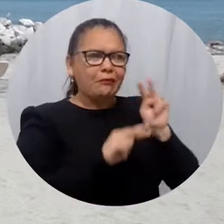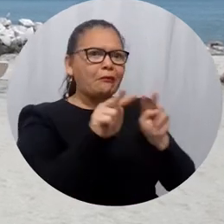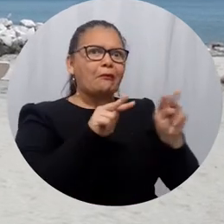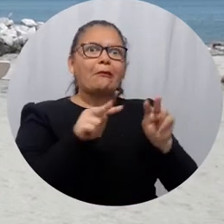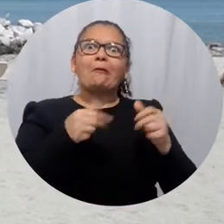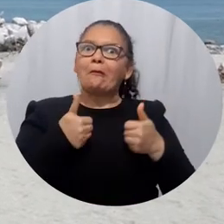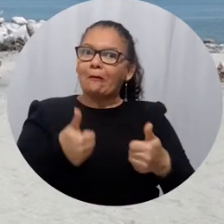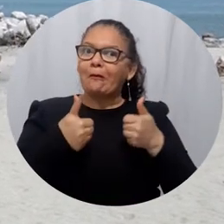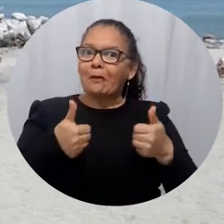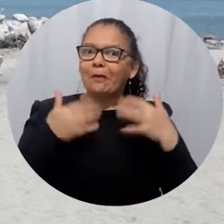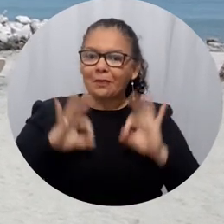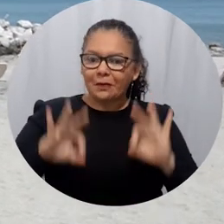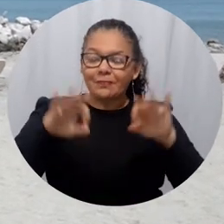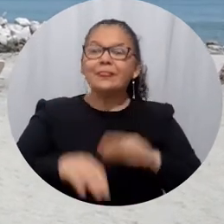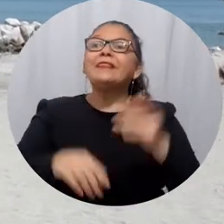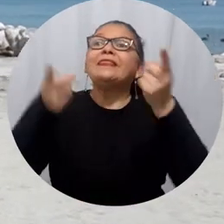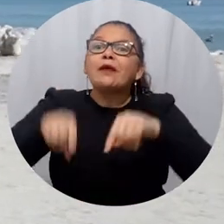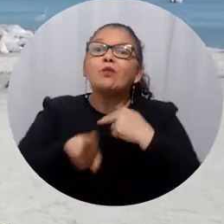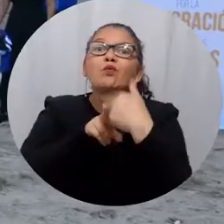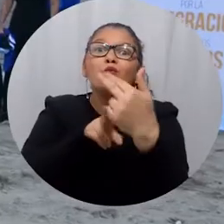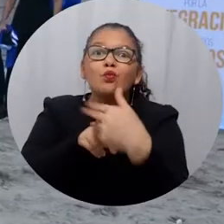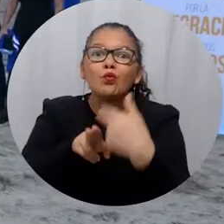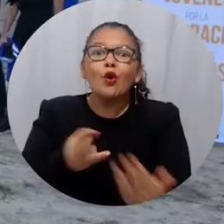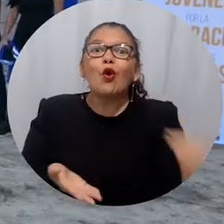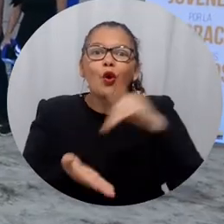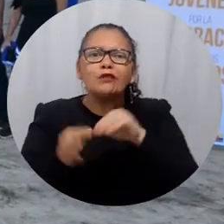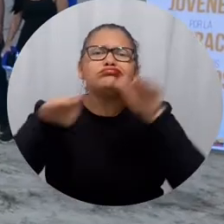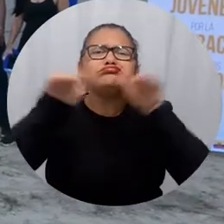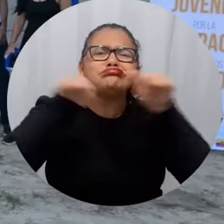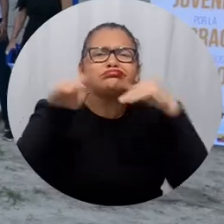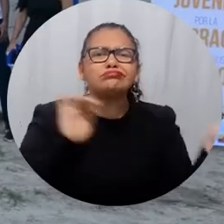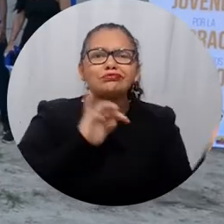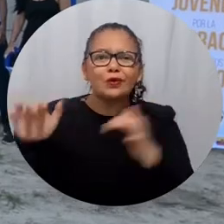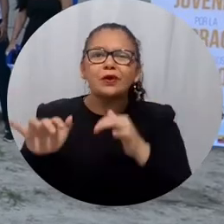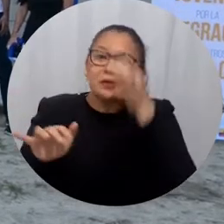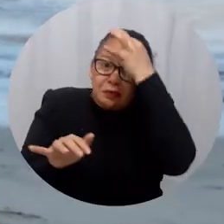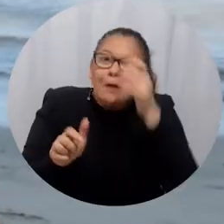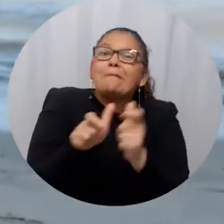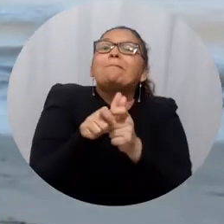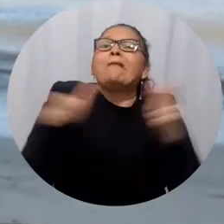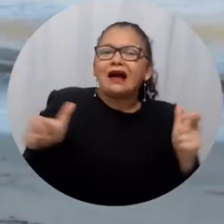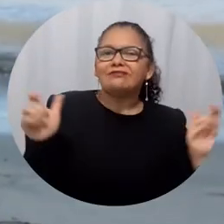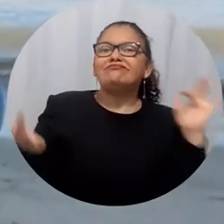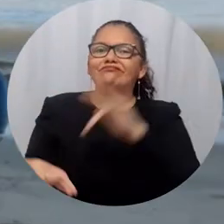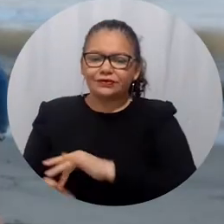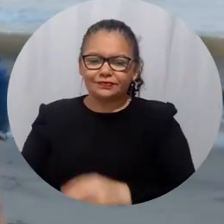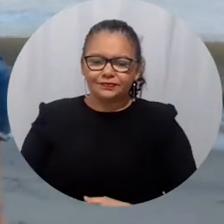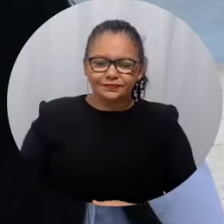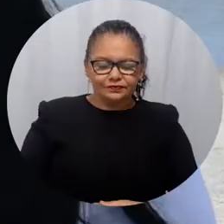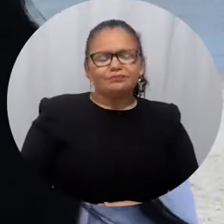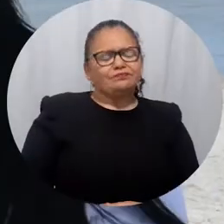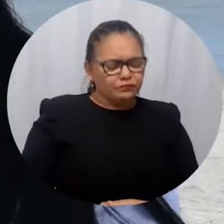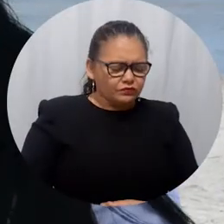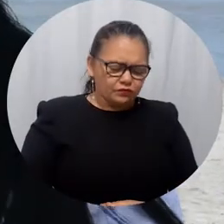estamos próximos a las nuevas convocatorias y sabemos que esta es una puerta para que muchos más se puedan sumar a estas actividades.